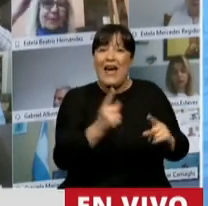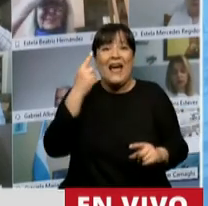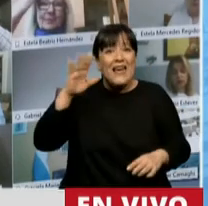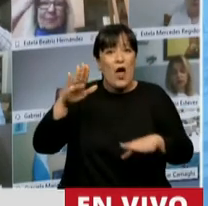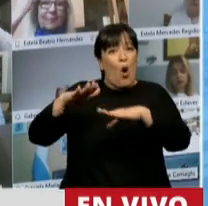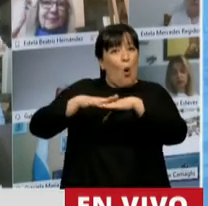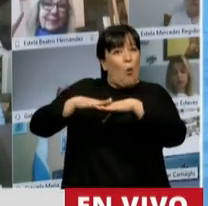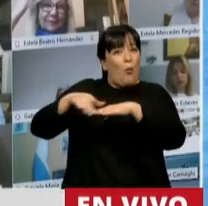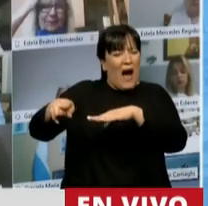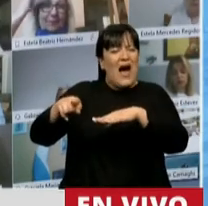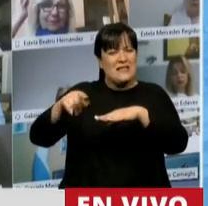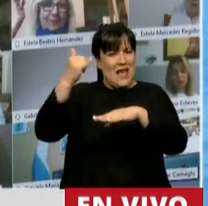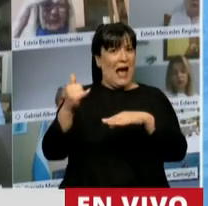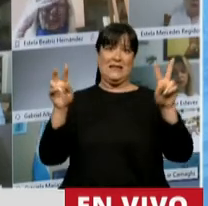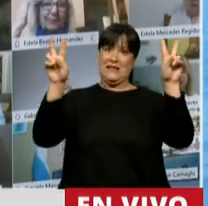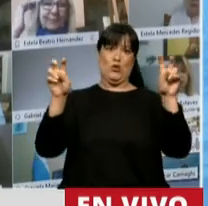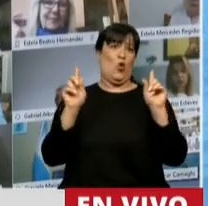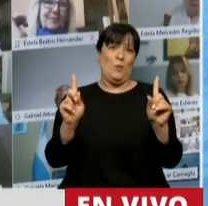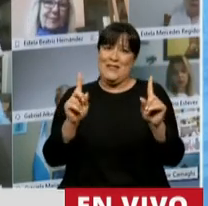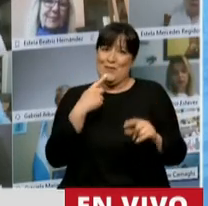está como bien su título lo dice,